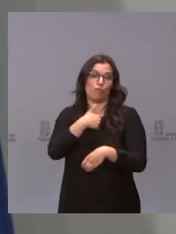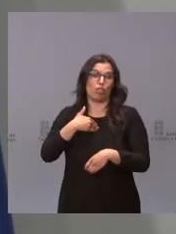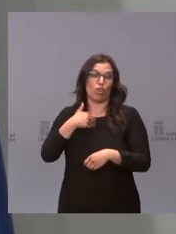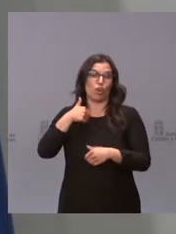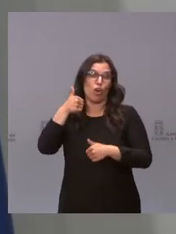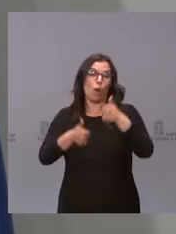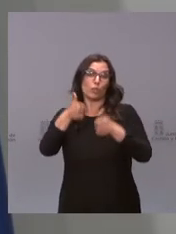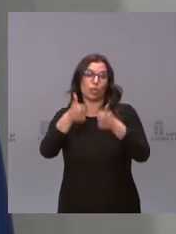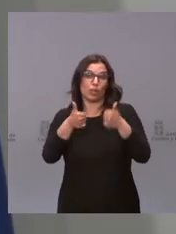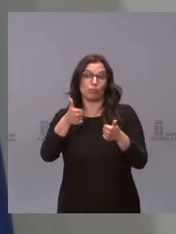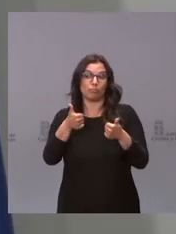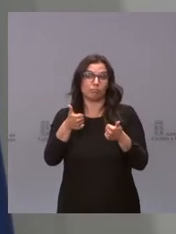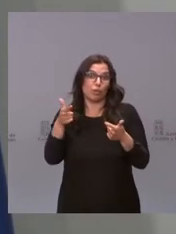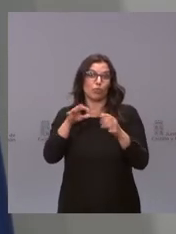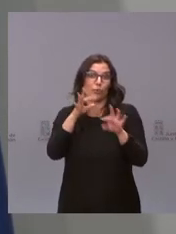son abiertos.